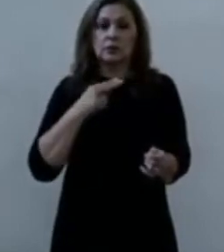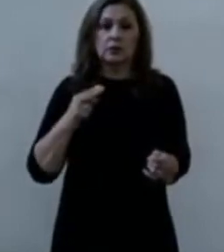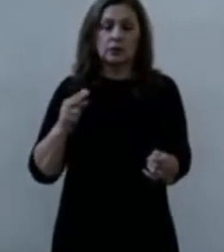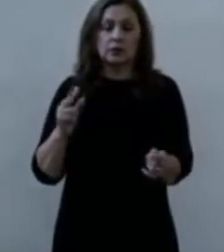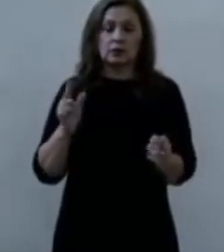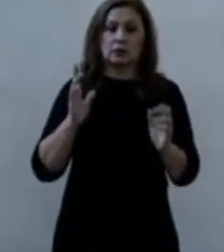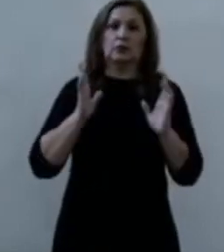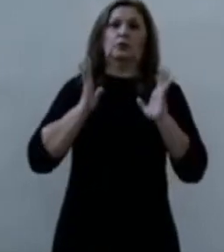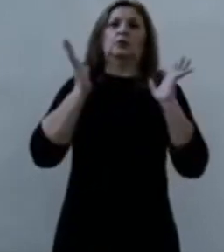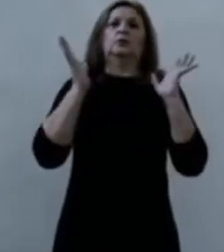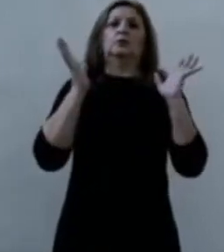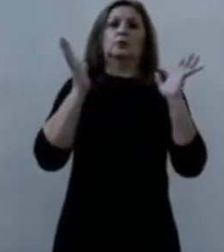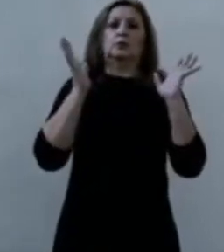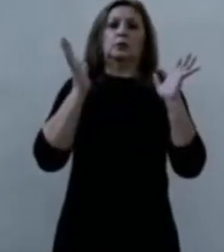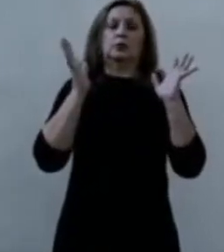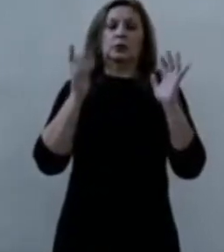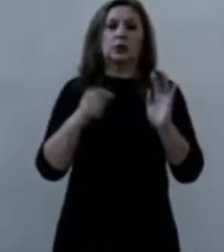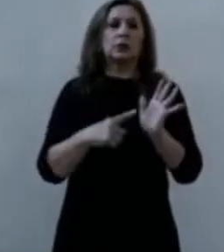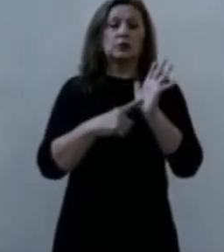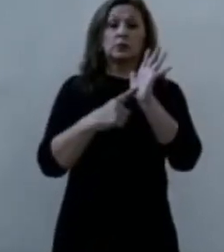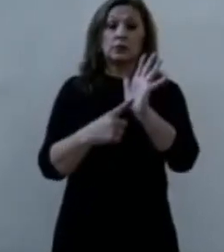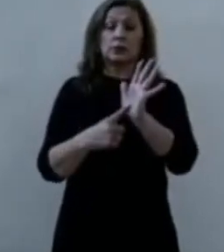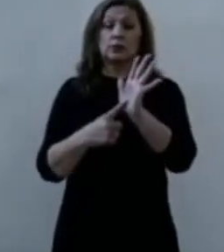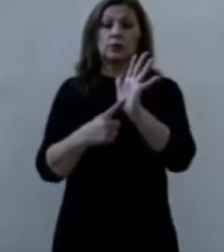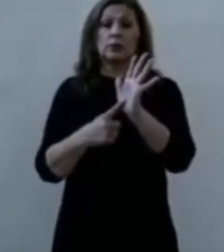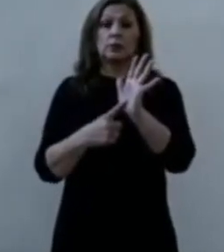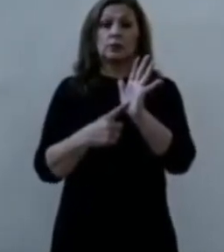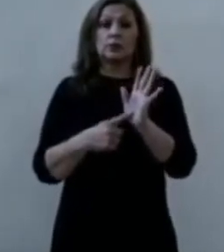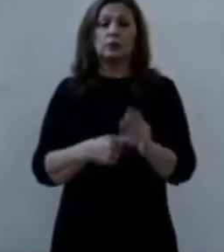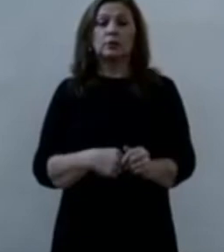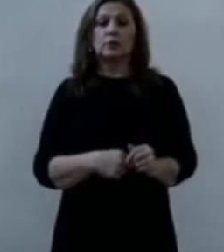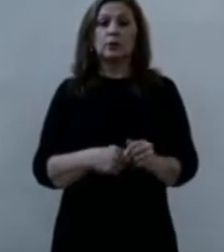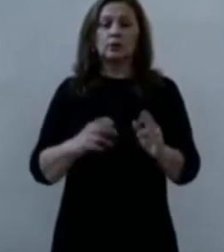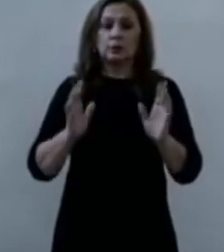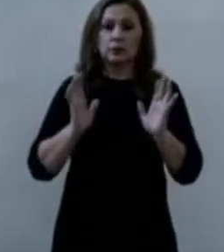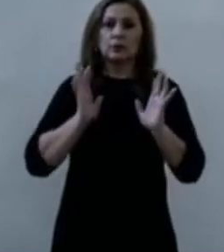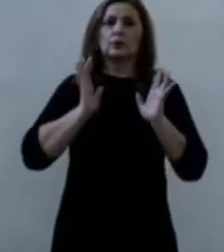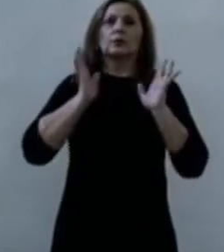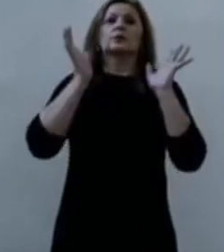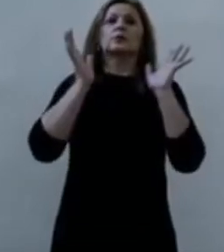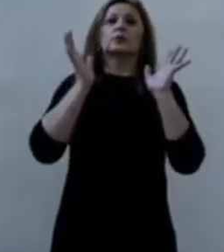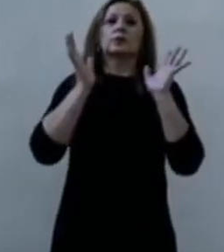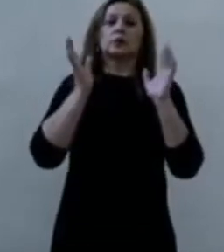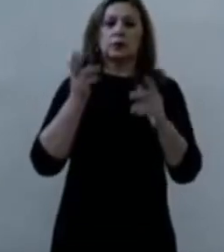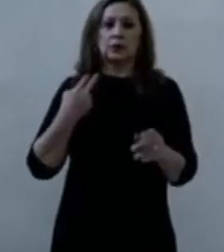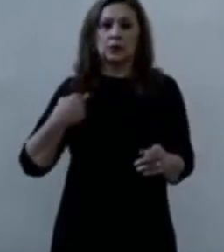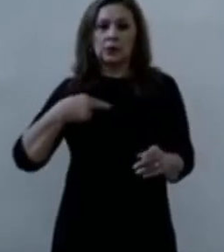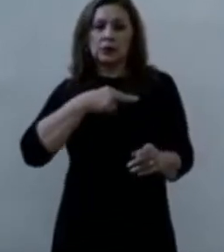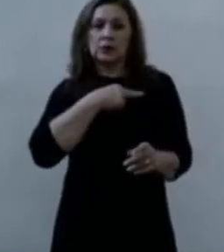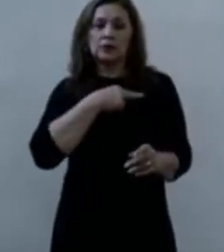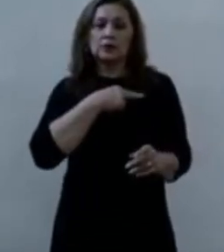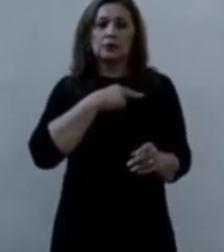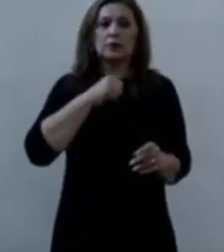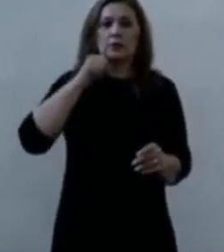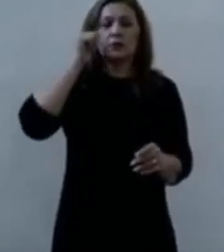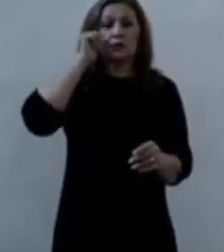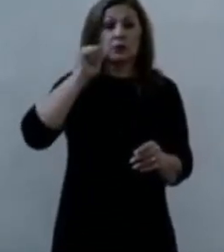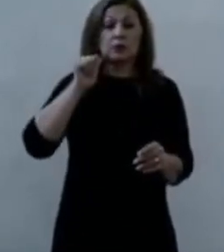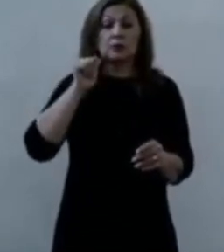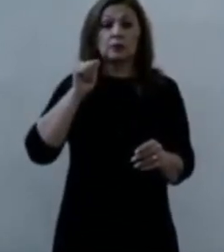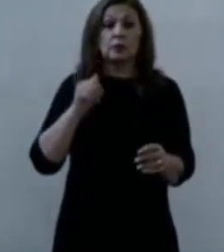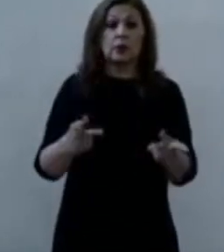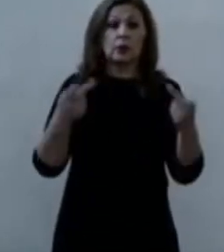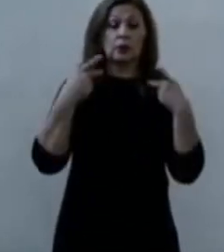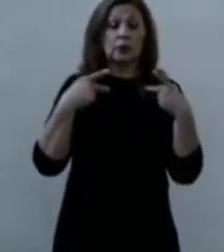siempre la apariencia, nos impresiona una persona